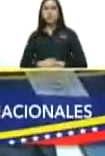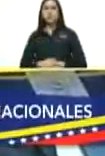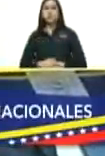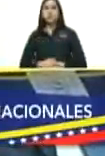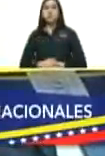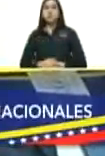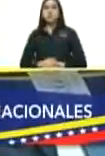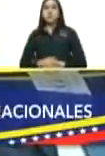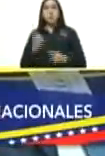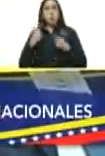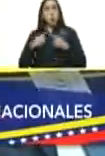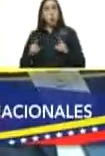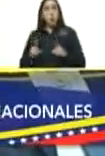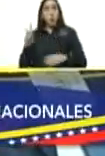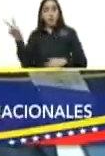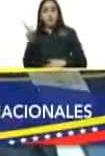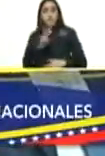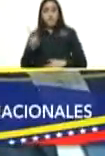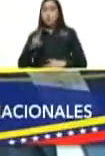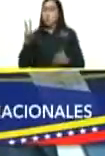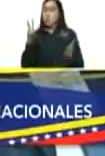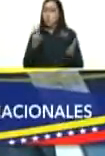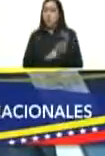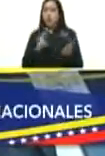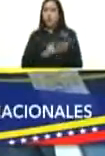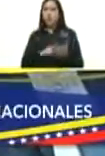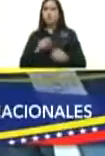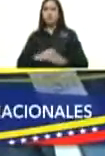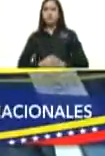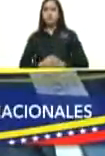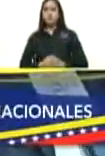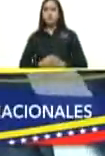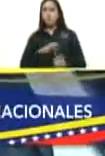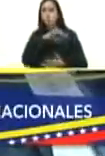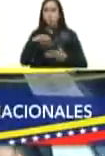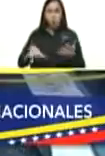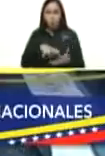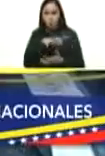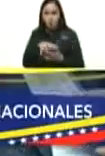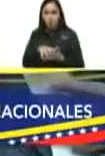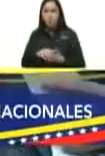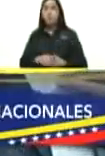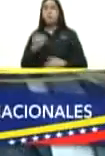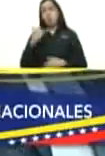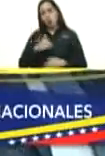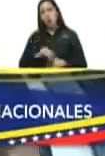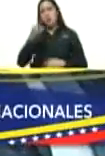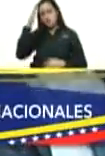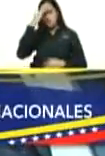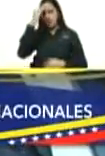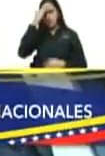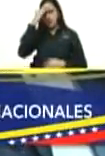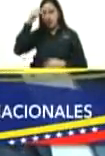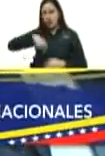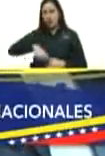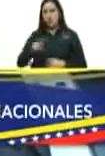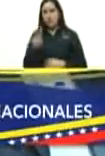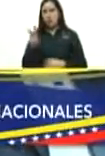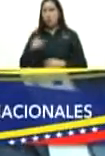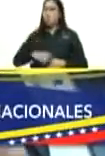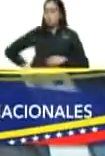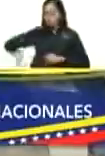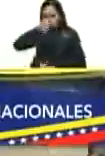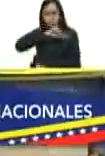es otra Venezuela es una Venezuela de verdad problema claro que tenemos y los